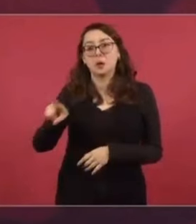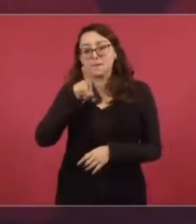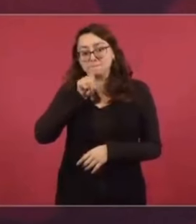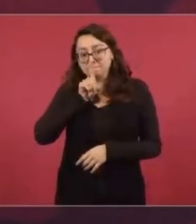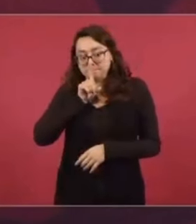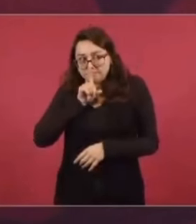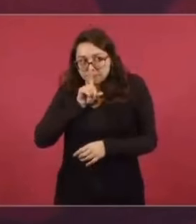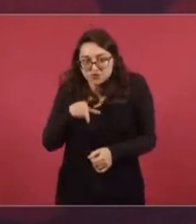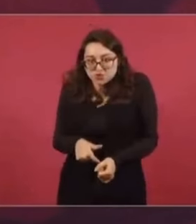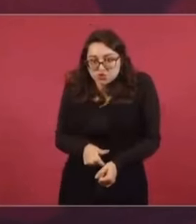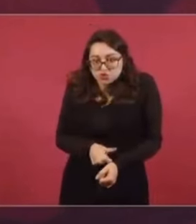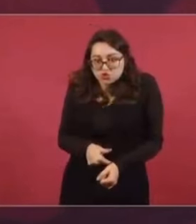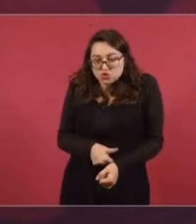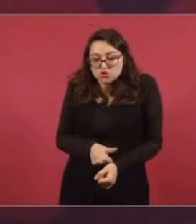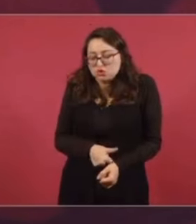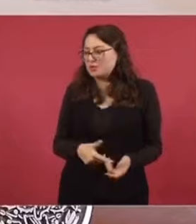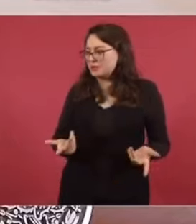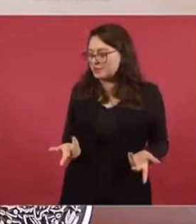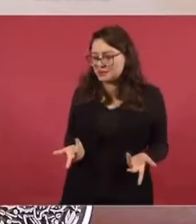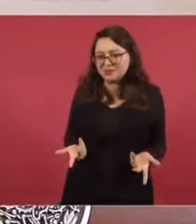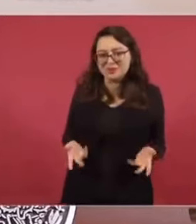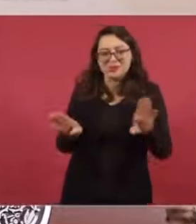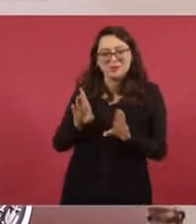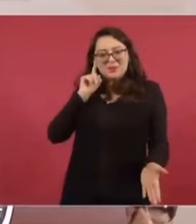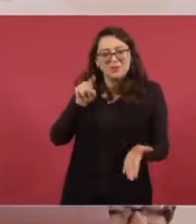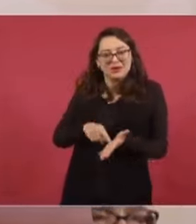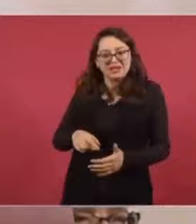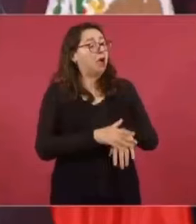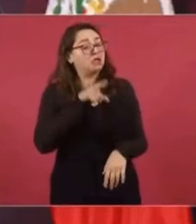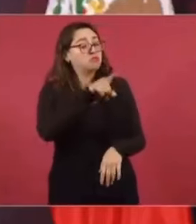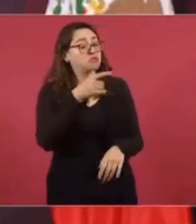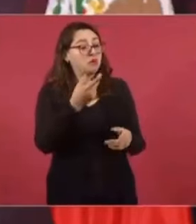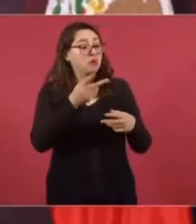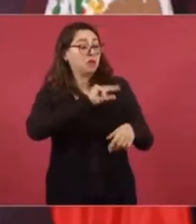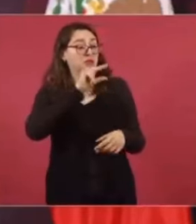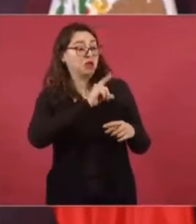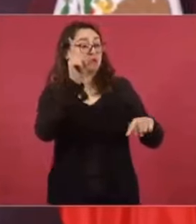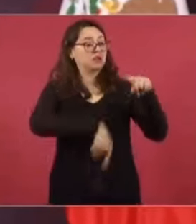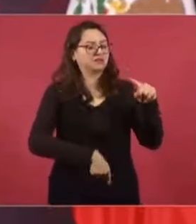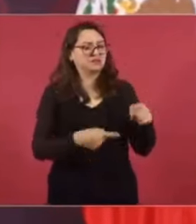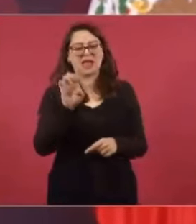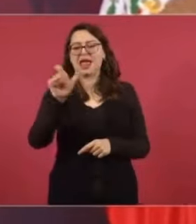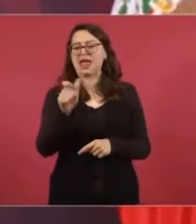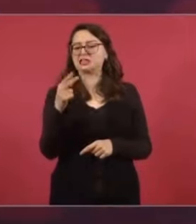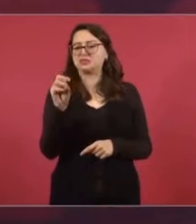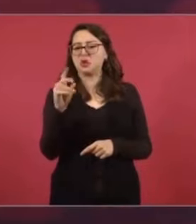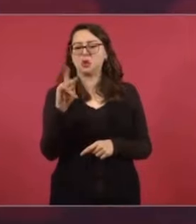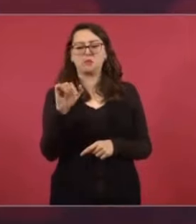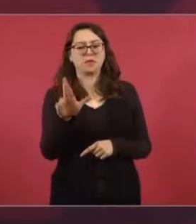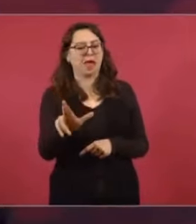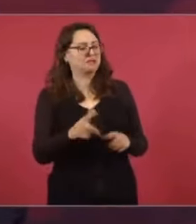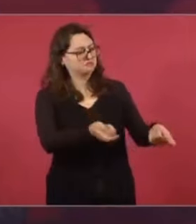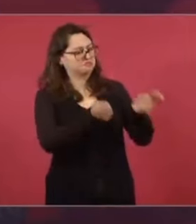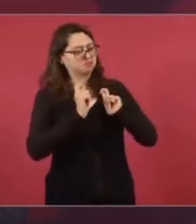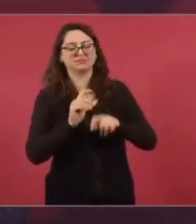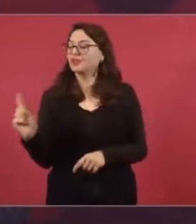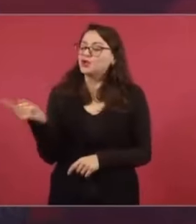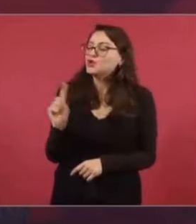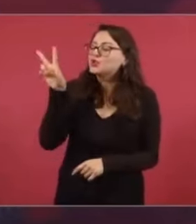Y no se puede decir que es una expropiación porque es completamente legal, está en la concesión.